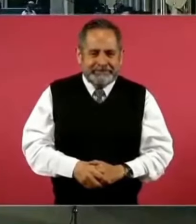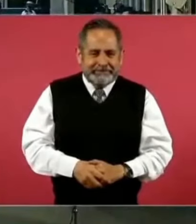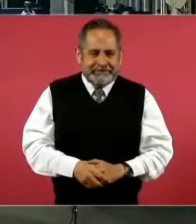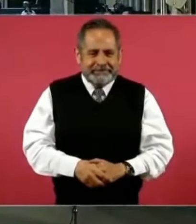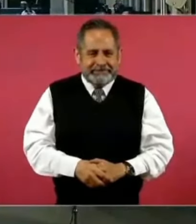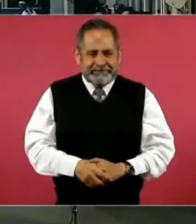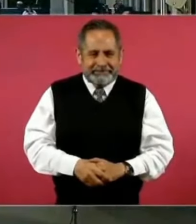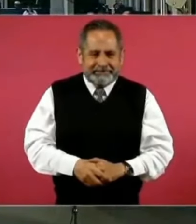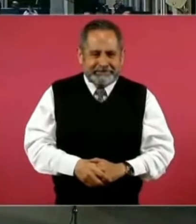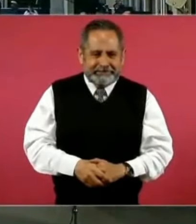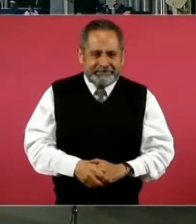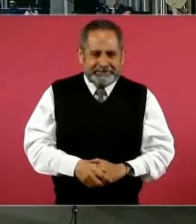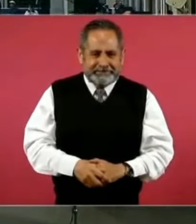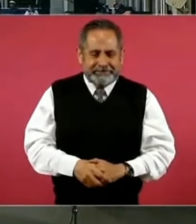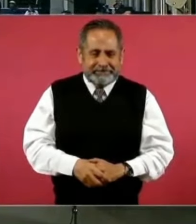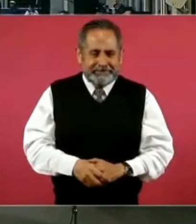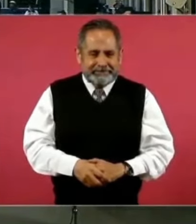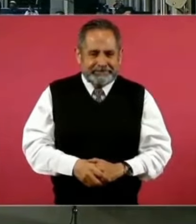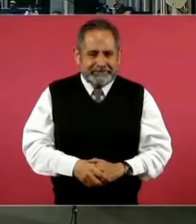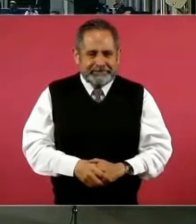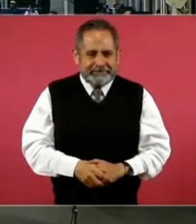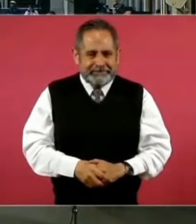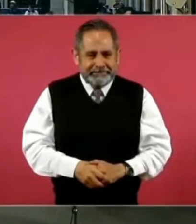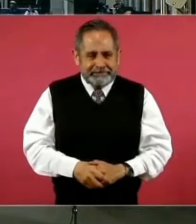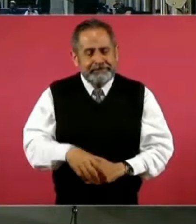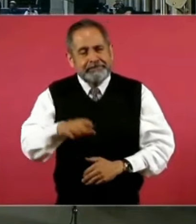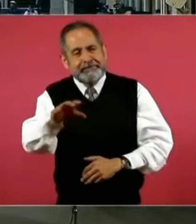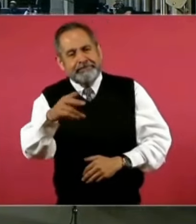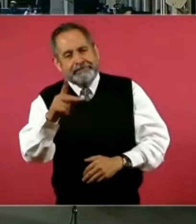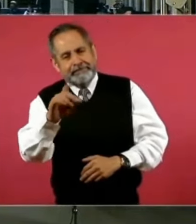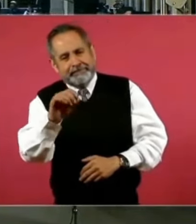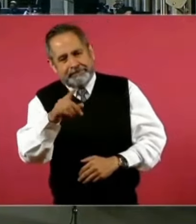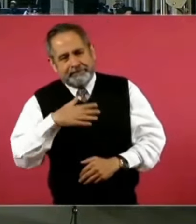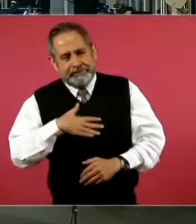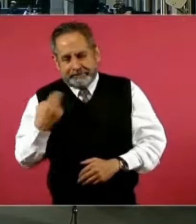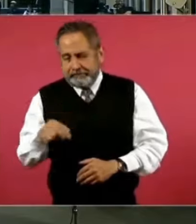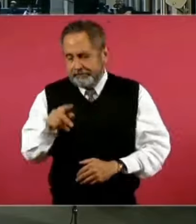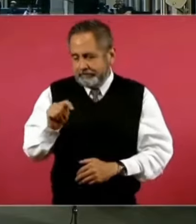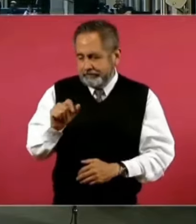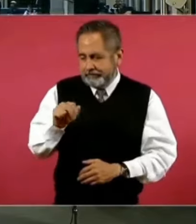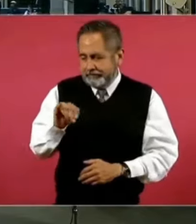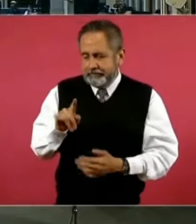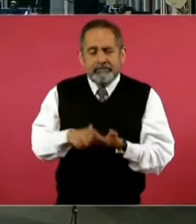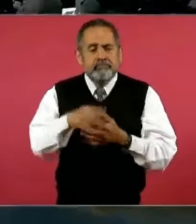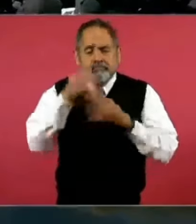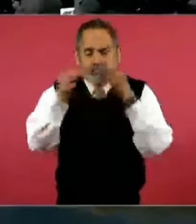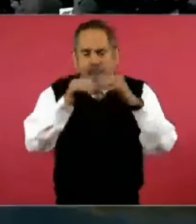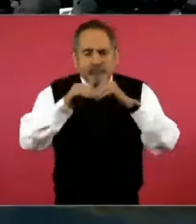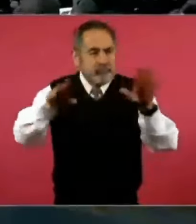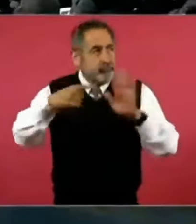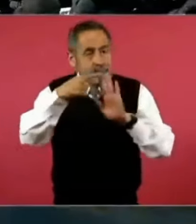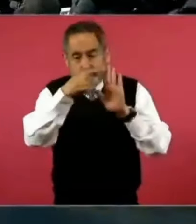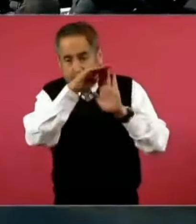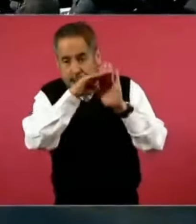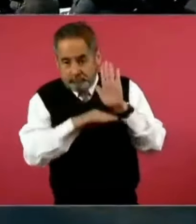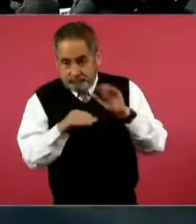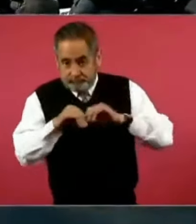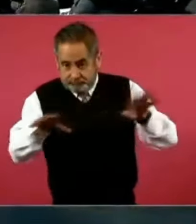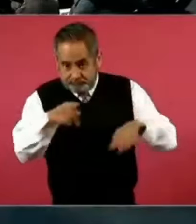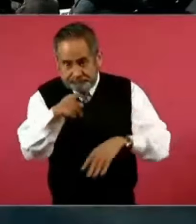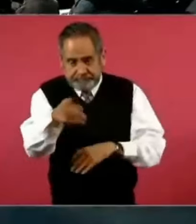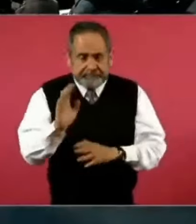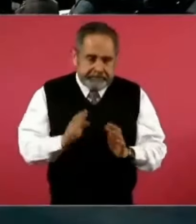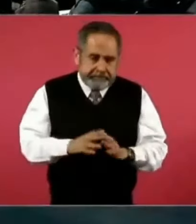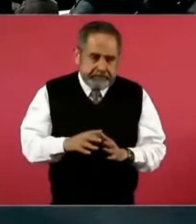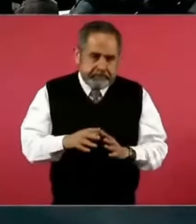Además de difundir, Pablo Gómez, soy Tania Damián de Ángulo 7, además de difundir esta información, pues